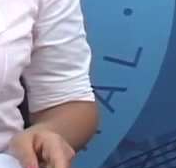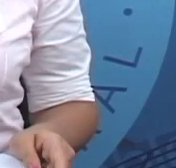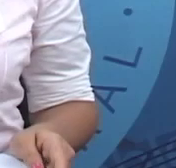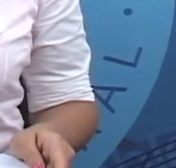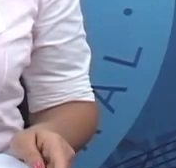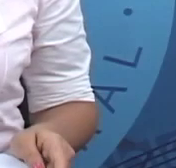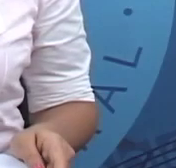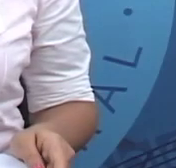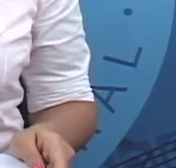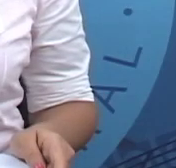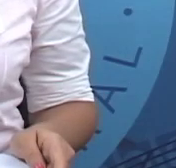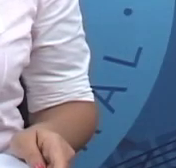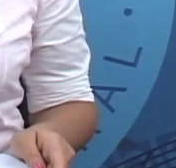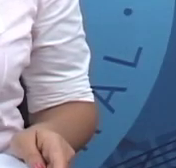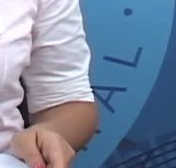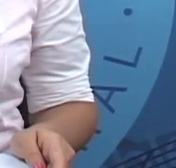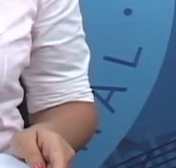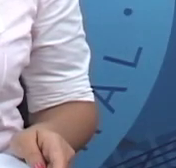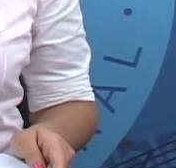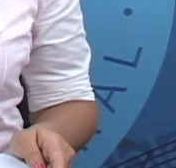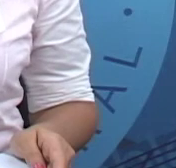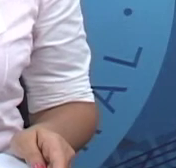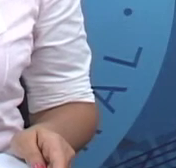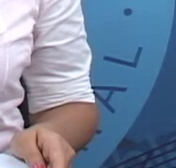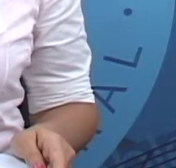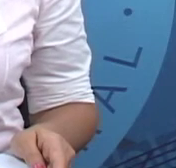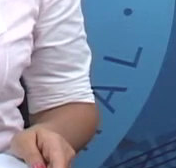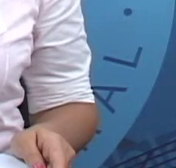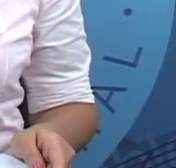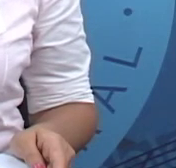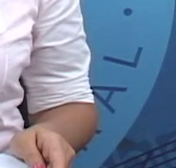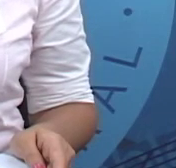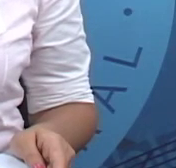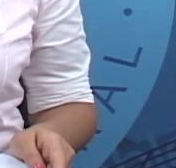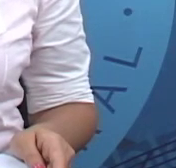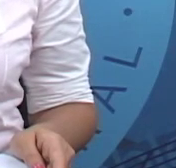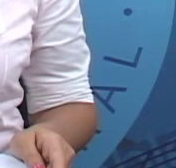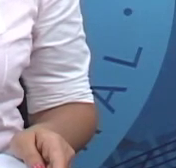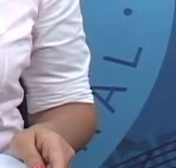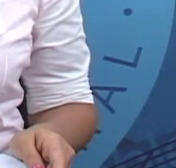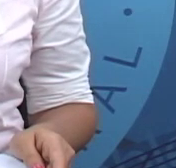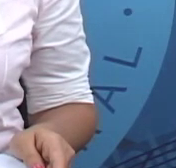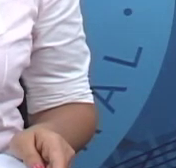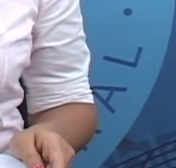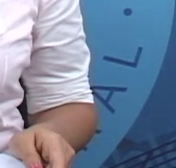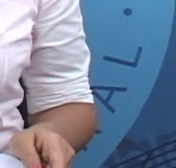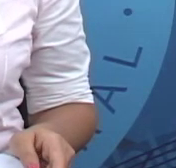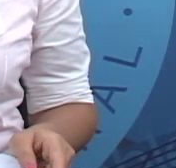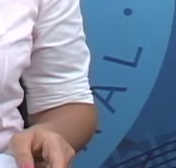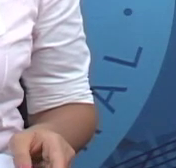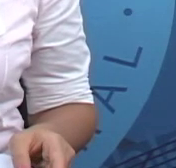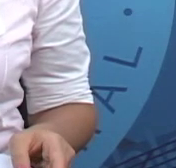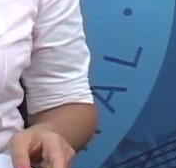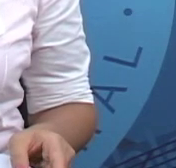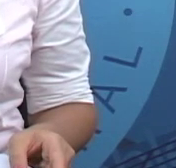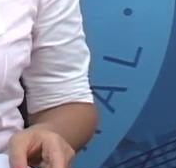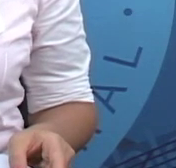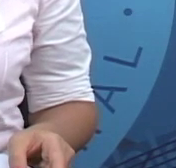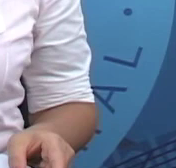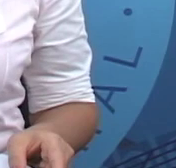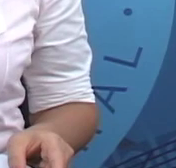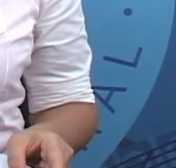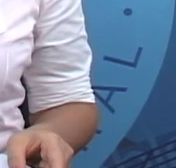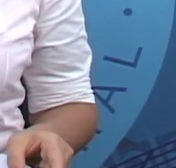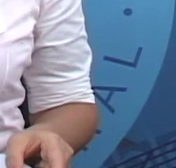Pasamos a noticias del 6 de septiembre. Adecuar el Código de la Niñez y la Adolescencia con los códigos penal y procesal penal